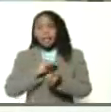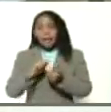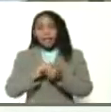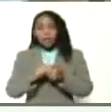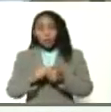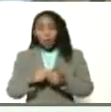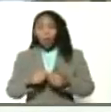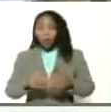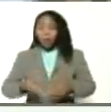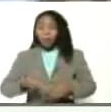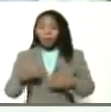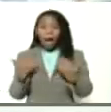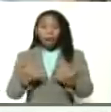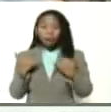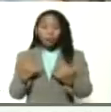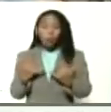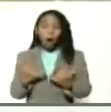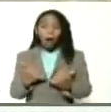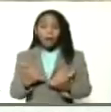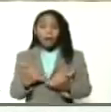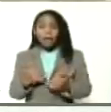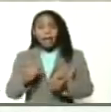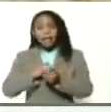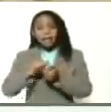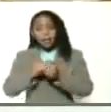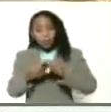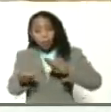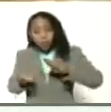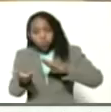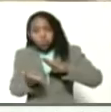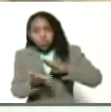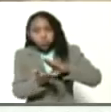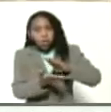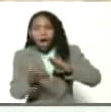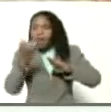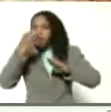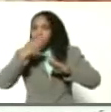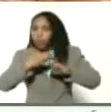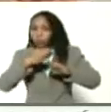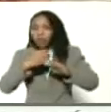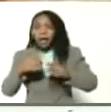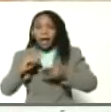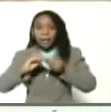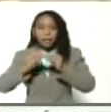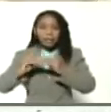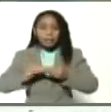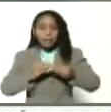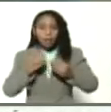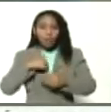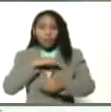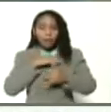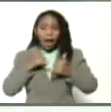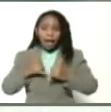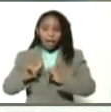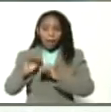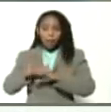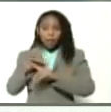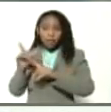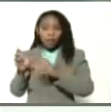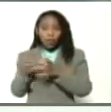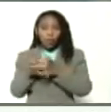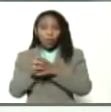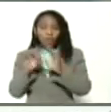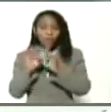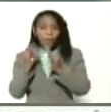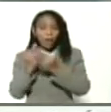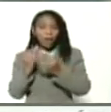como este que tenemos aquí quesos rellenos con almíbar de frutas los cuales son elaborados por nuestras hijas porque es una unidad de producción